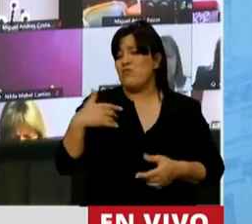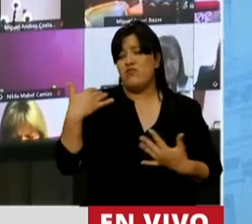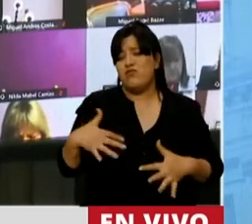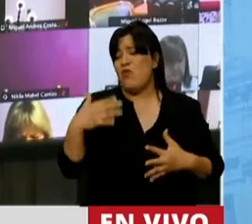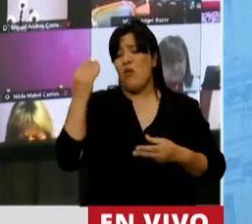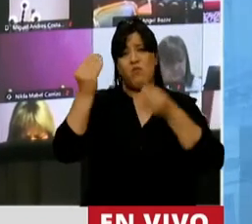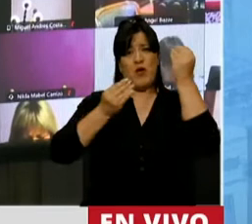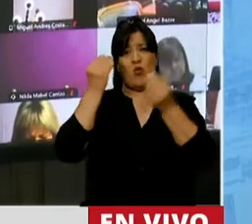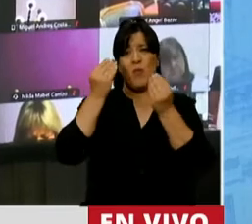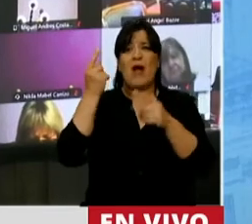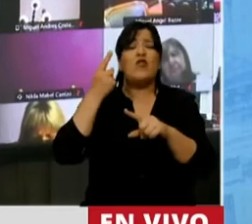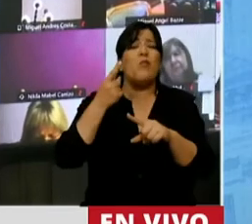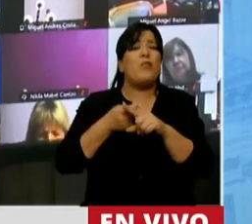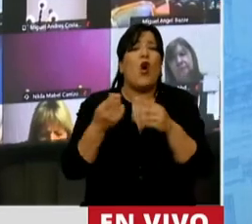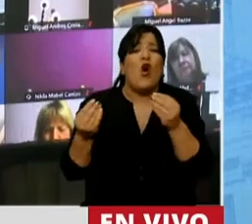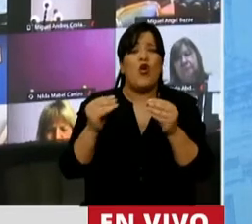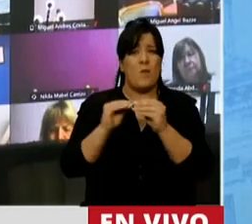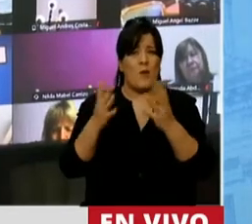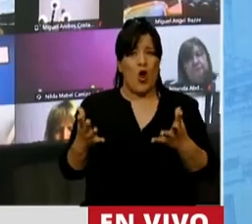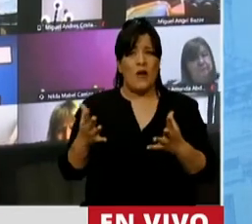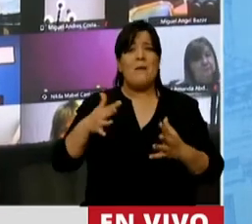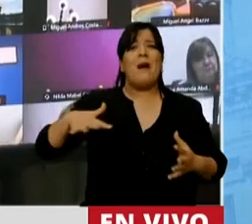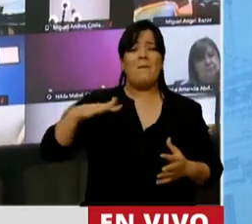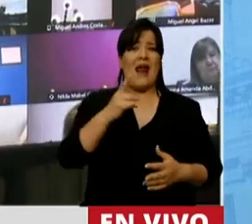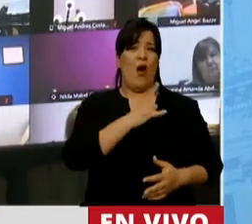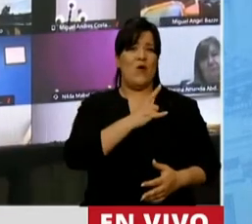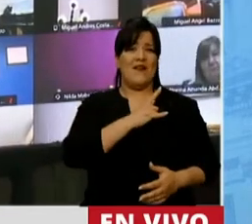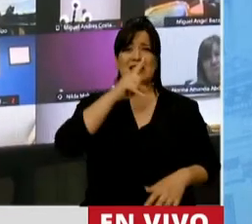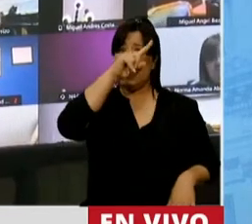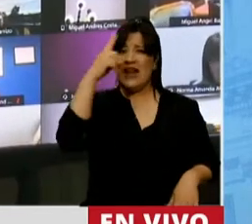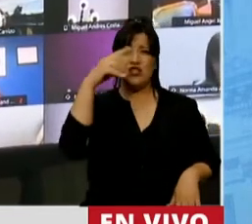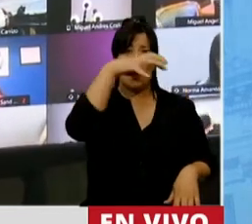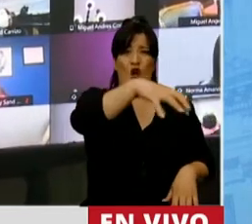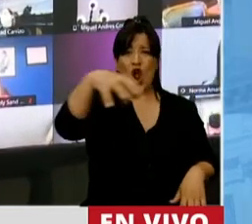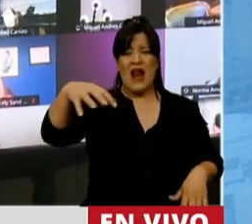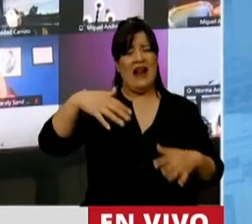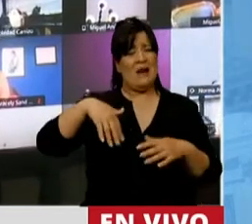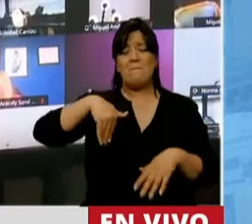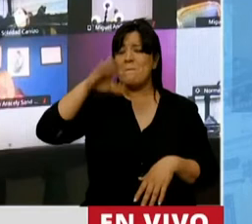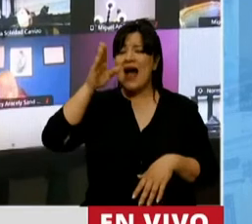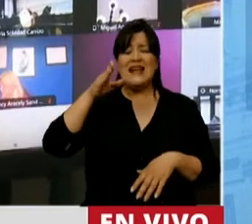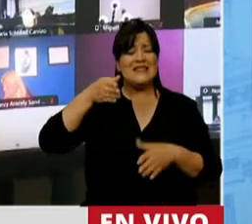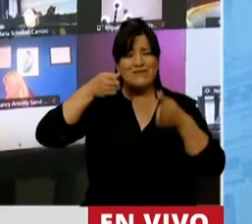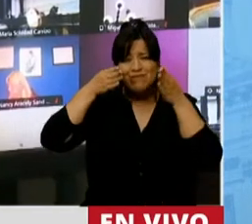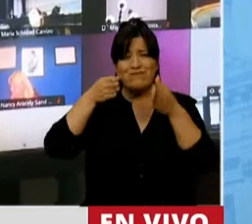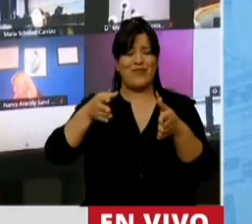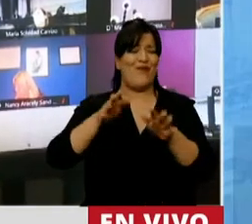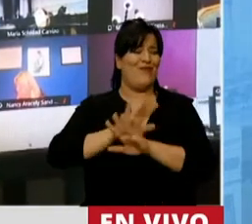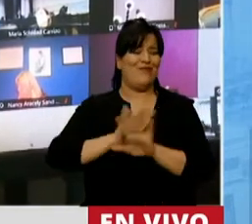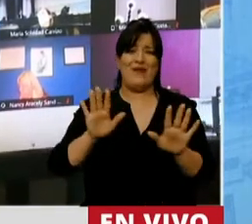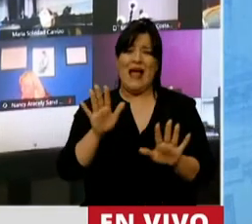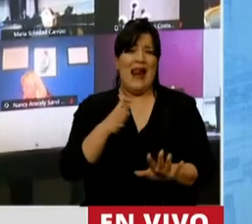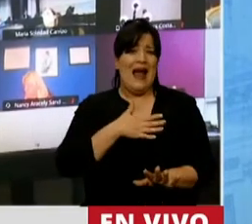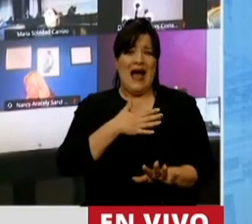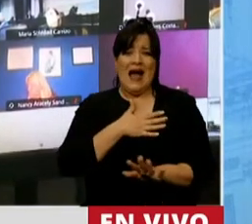con la problemática que se ha suscitado para nuestras universidades nacionales. Específicamente me da mucha pena